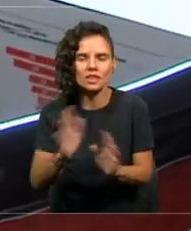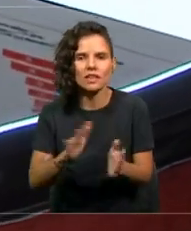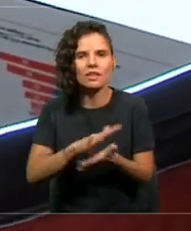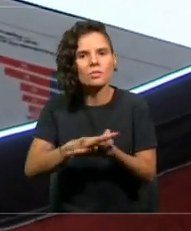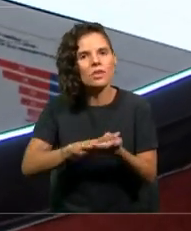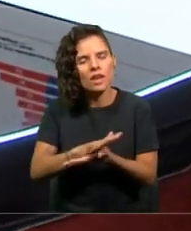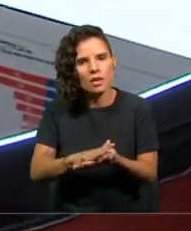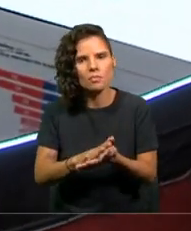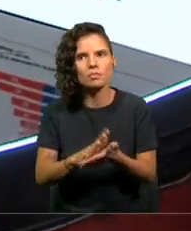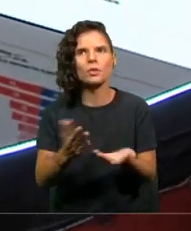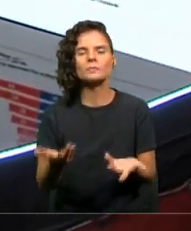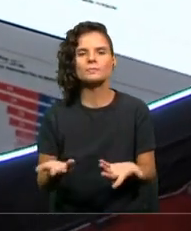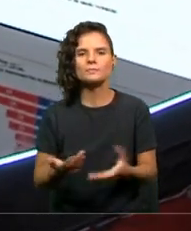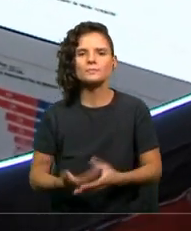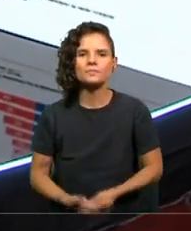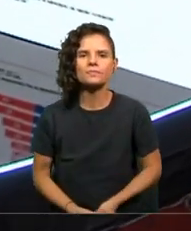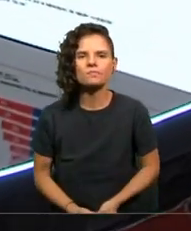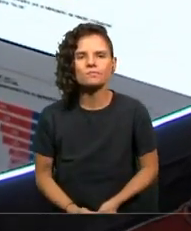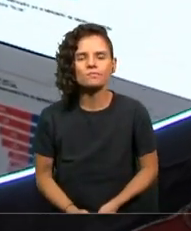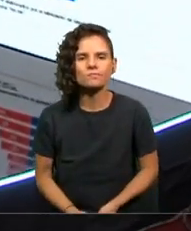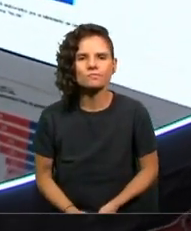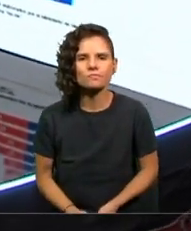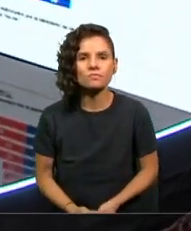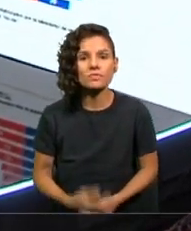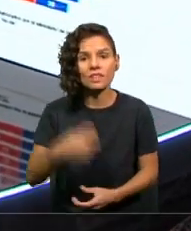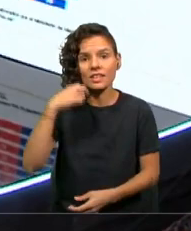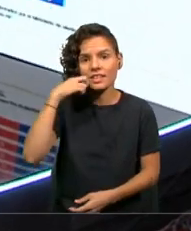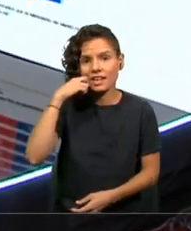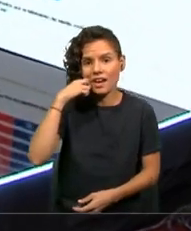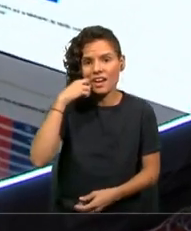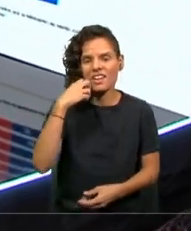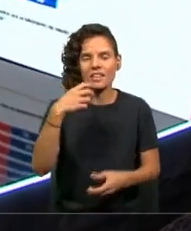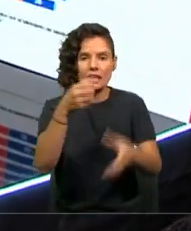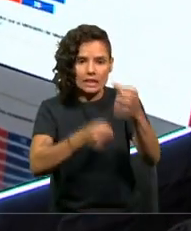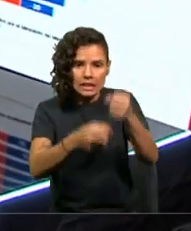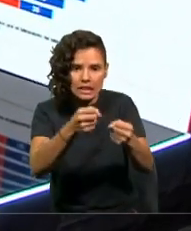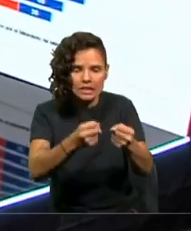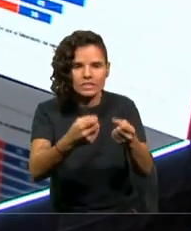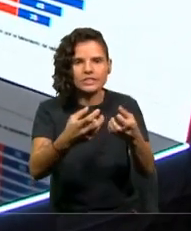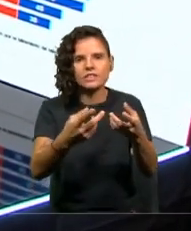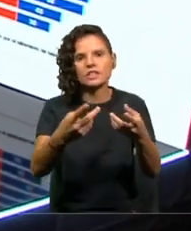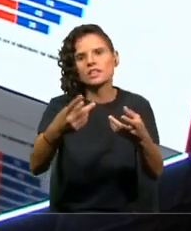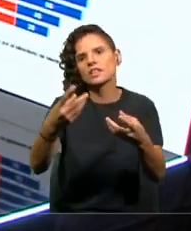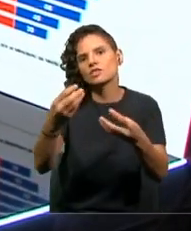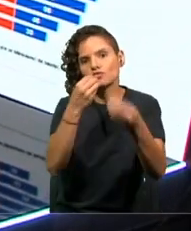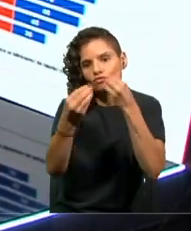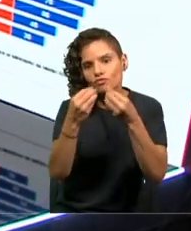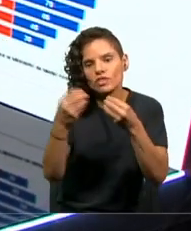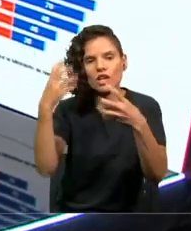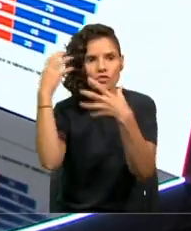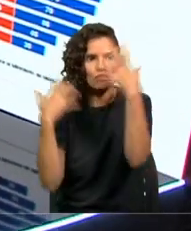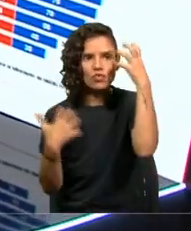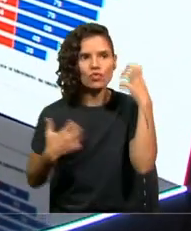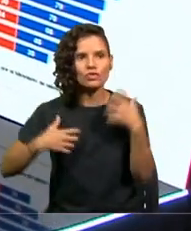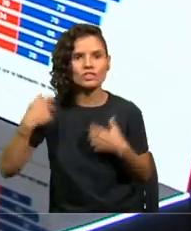alimentarse de carne, leche, tomar duchas cortas,